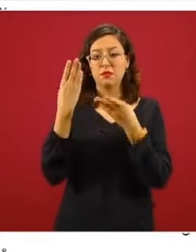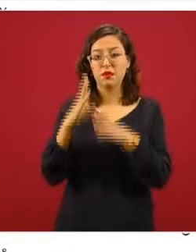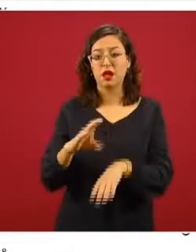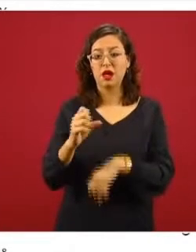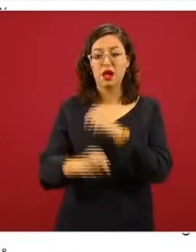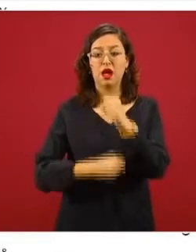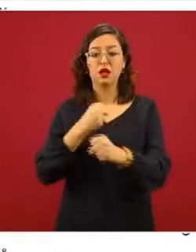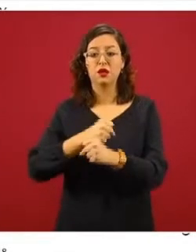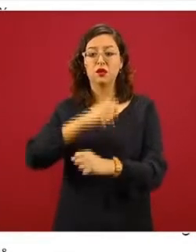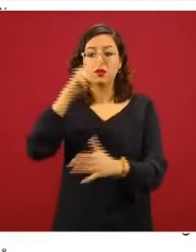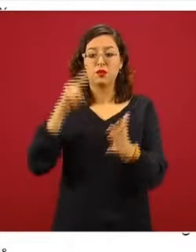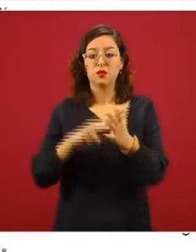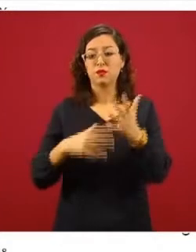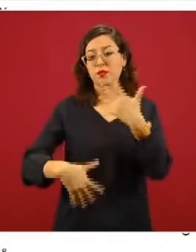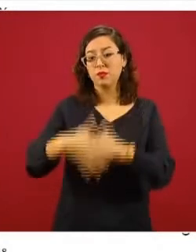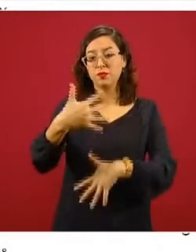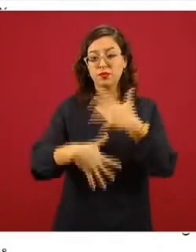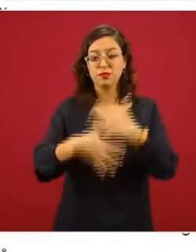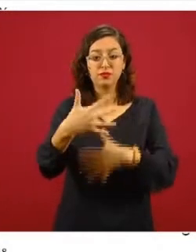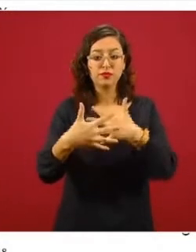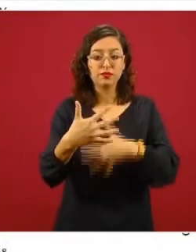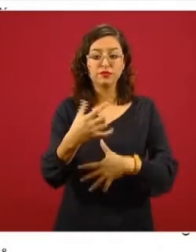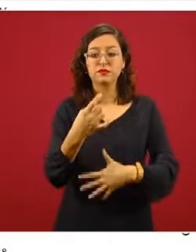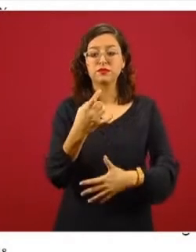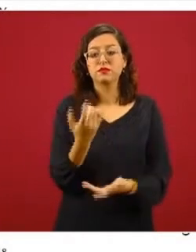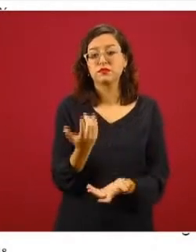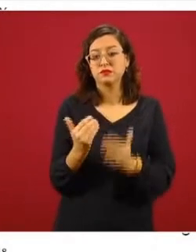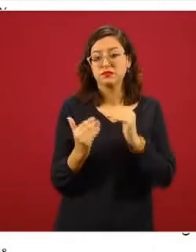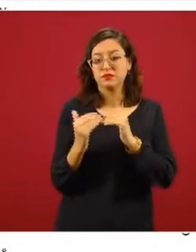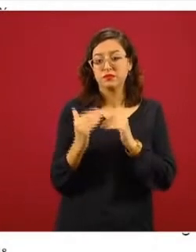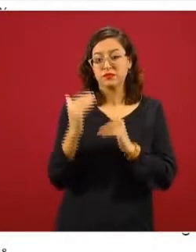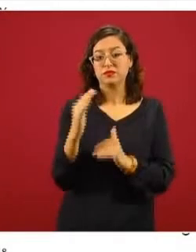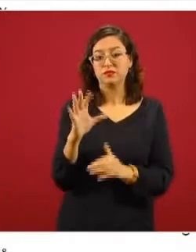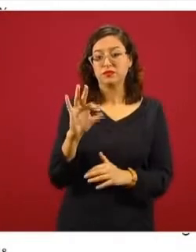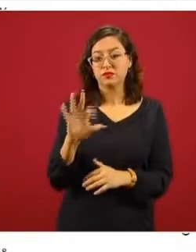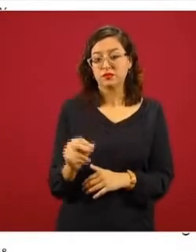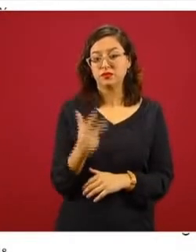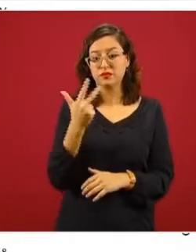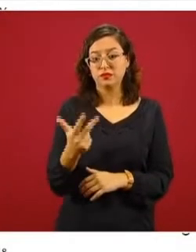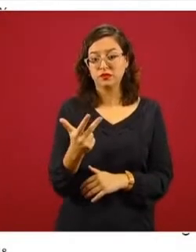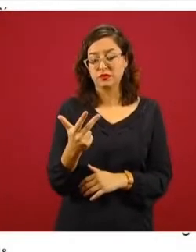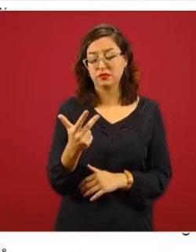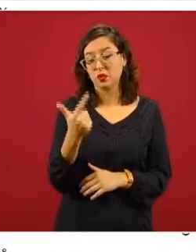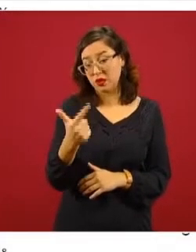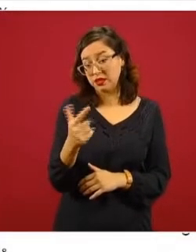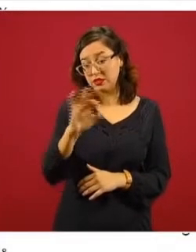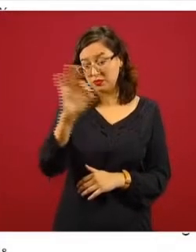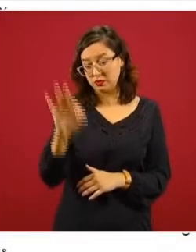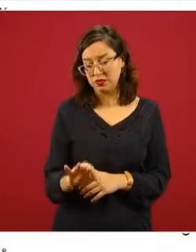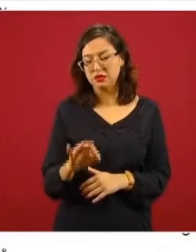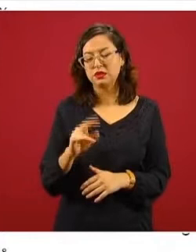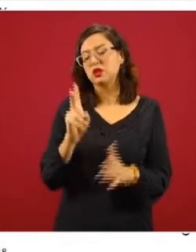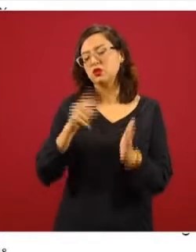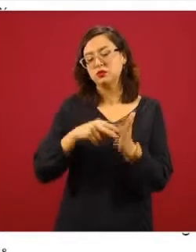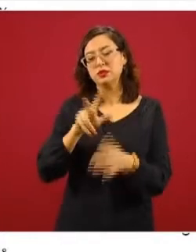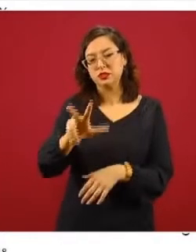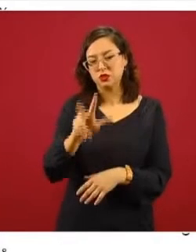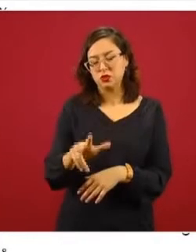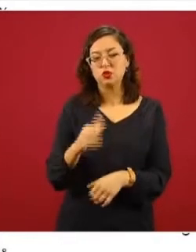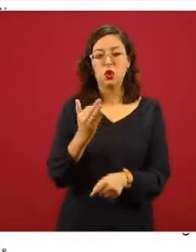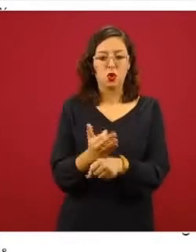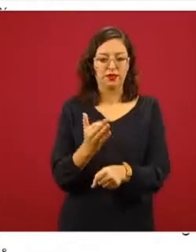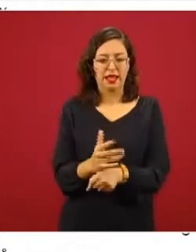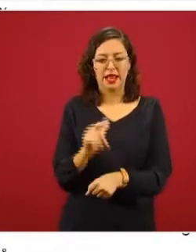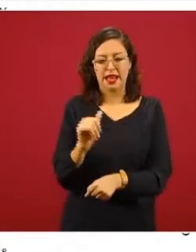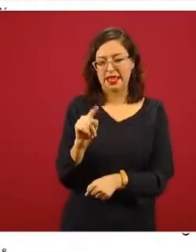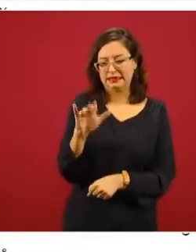2015 y solamente había aumentado al 47 por ciento en el 2018. Leticia Ánimas hará referencia. Tan sólo